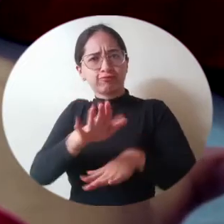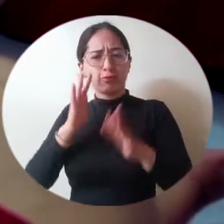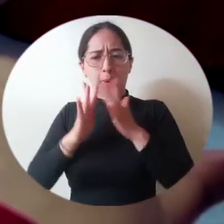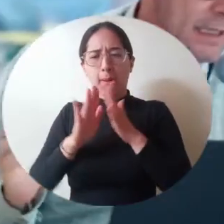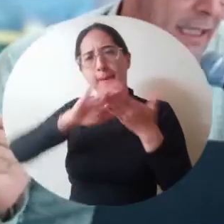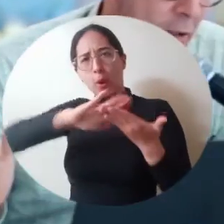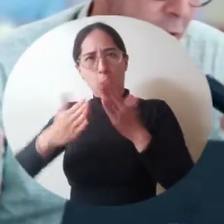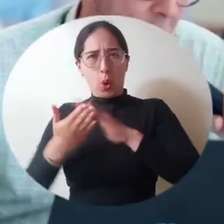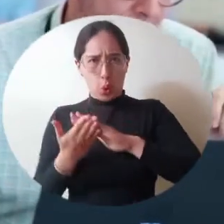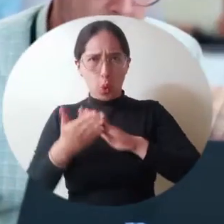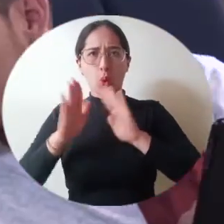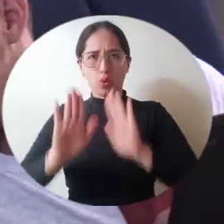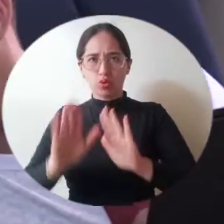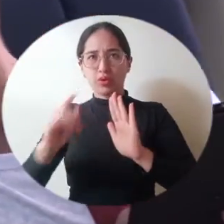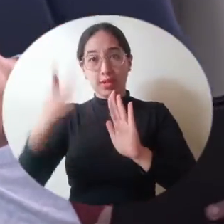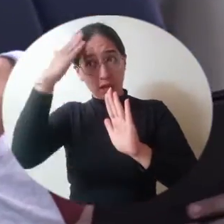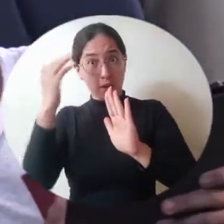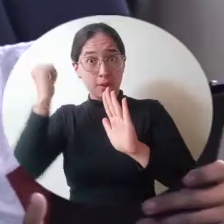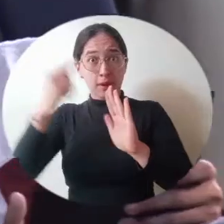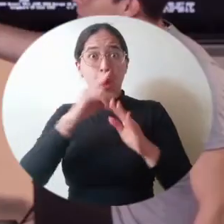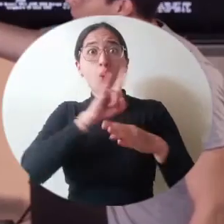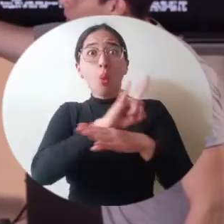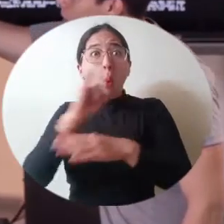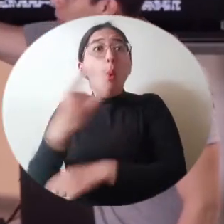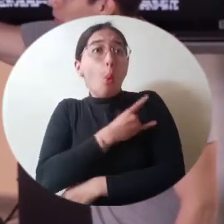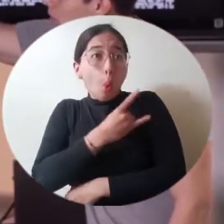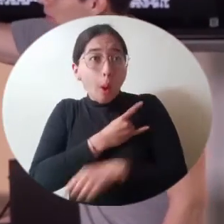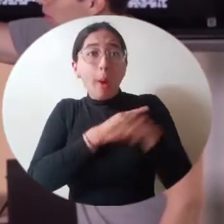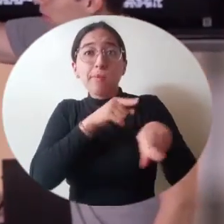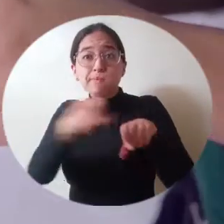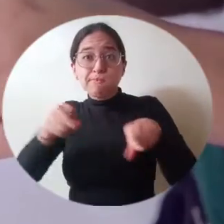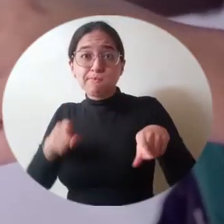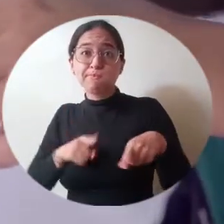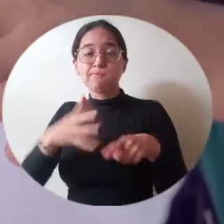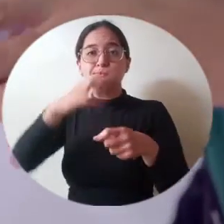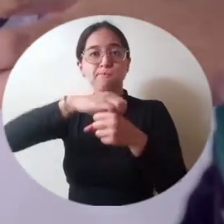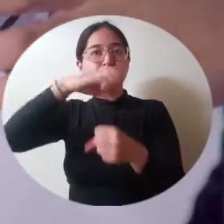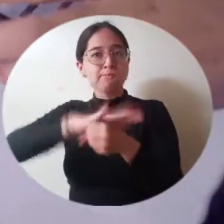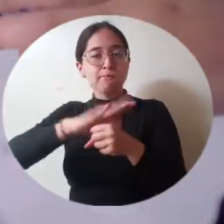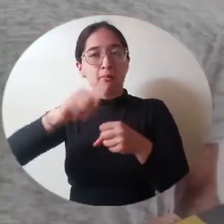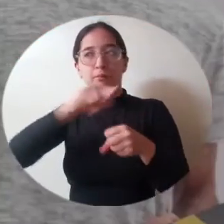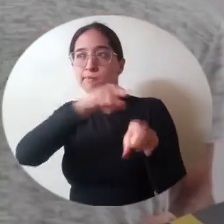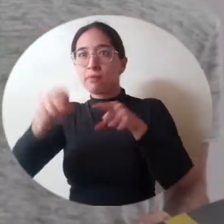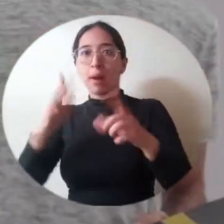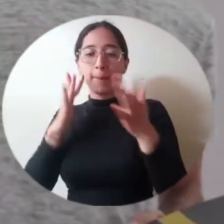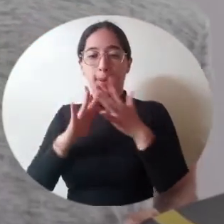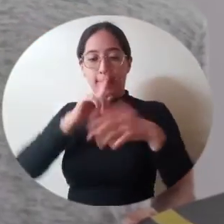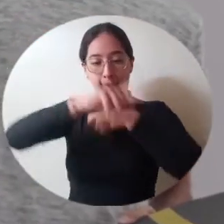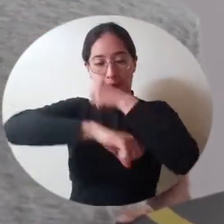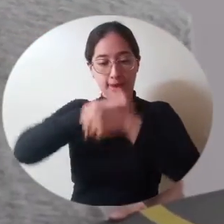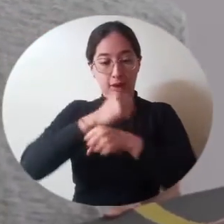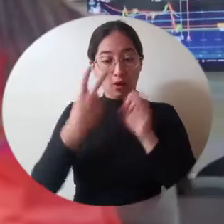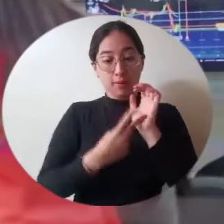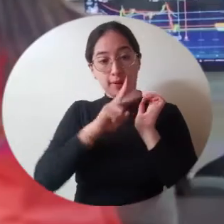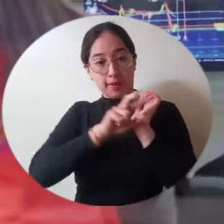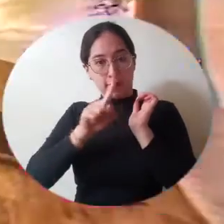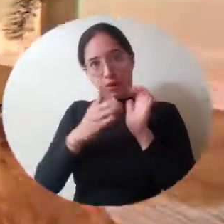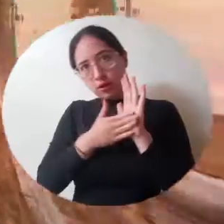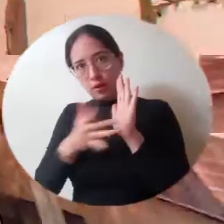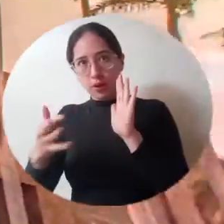de la comunidad académica de las universidades públicas en el Consejo Nacional de Educación Superior para el periodo 2021-2023.